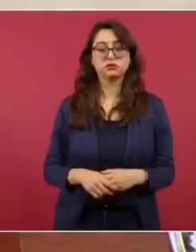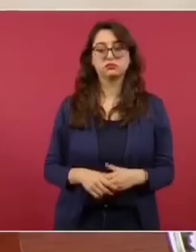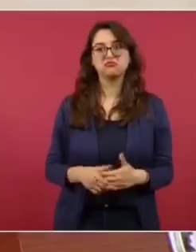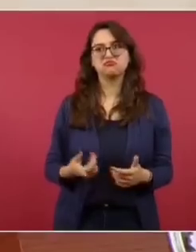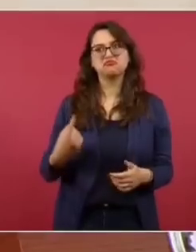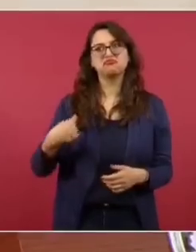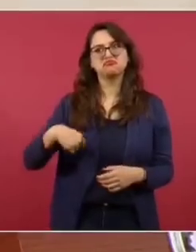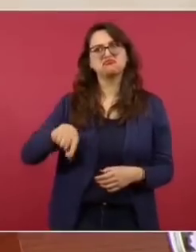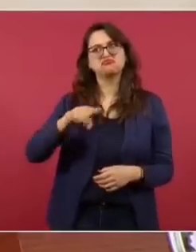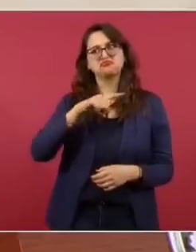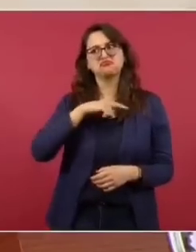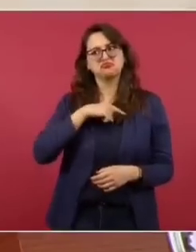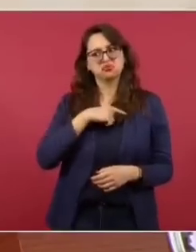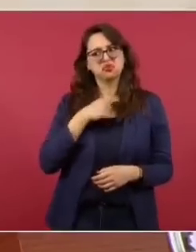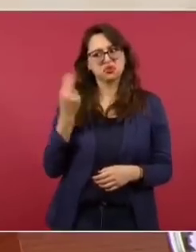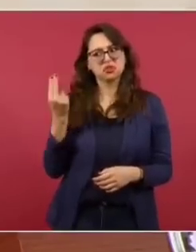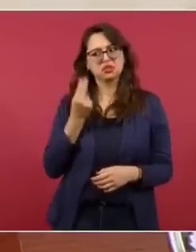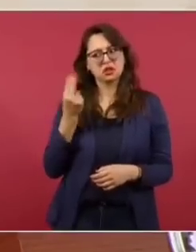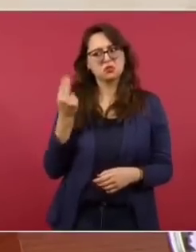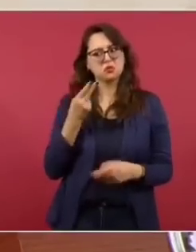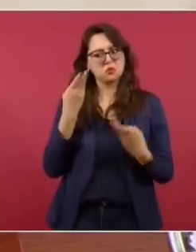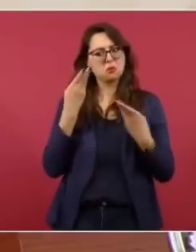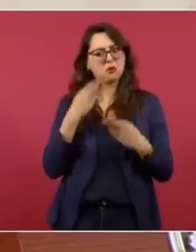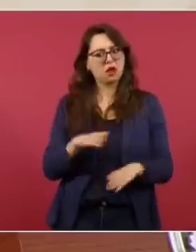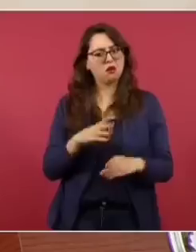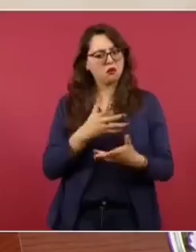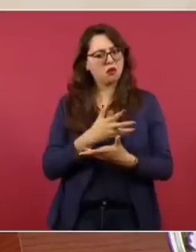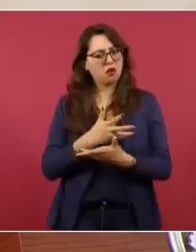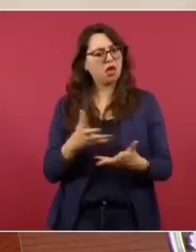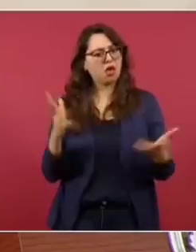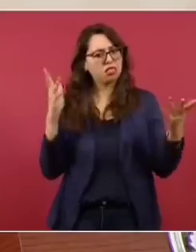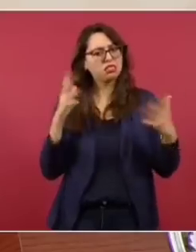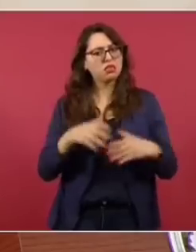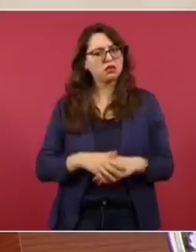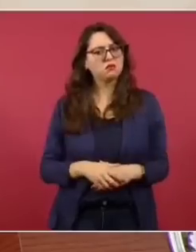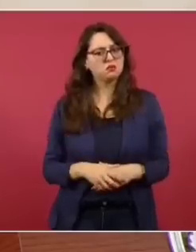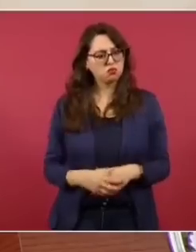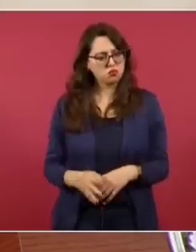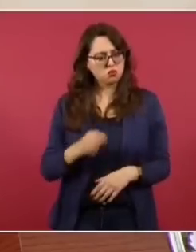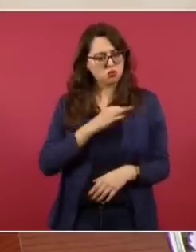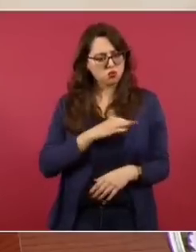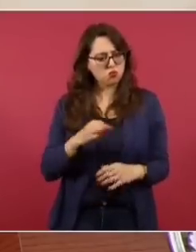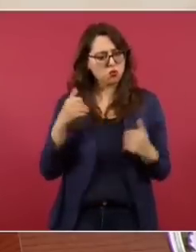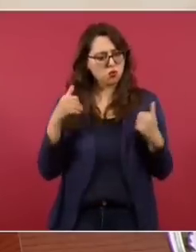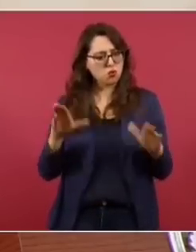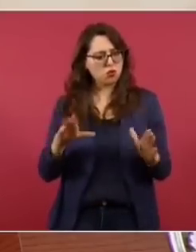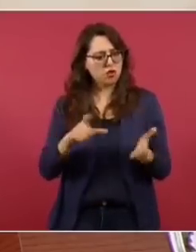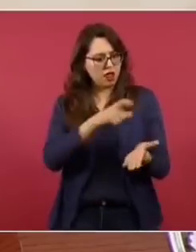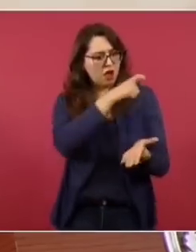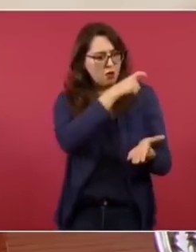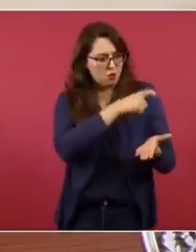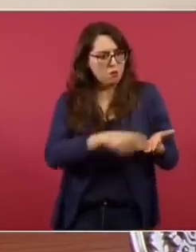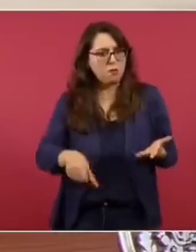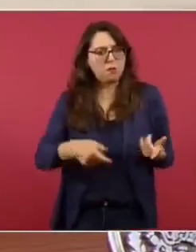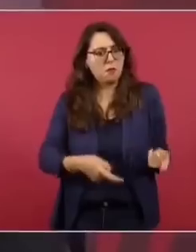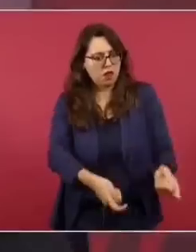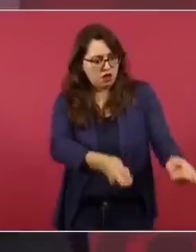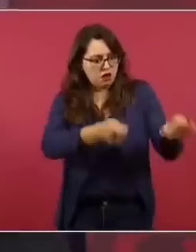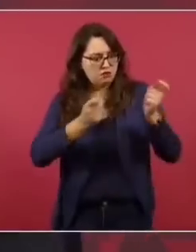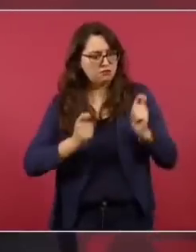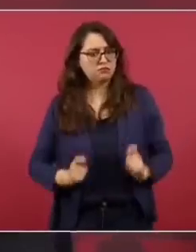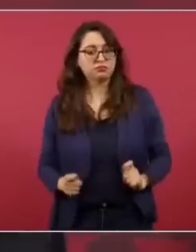un banco y era una oportunidad. Es una oportunidad, a lo mejor